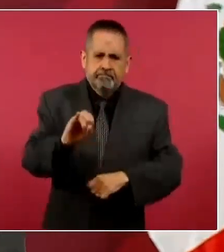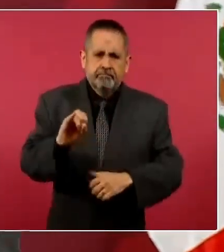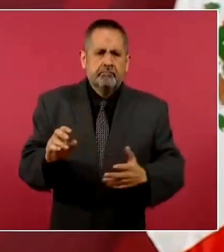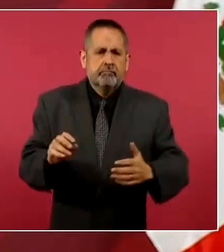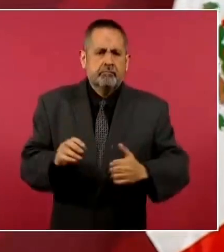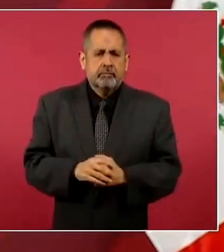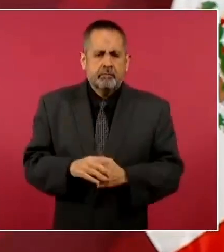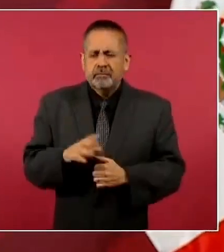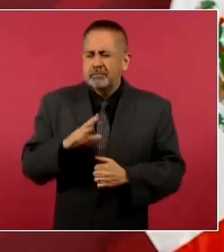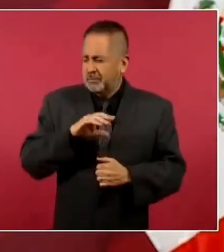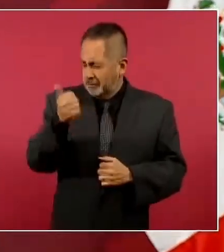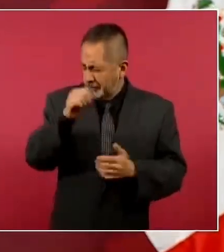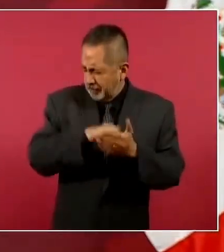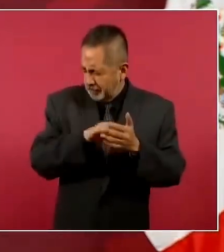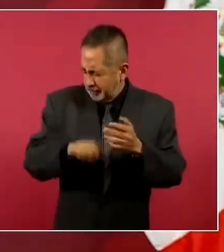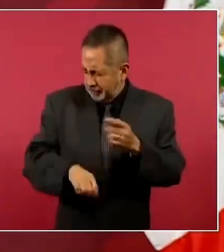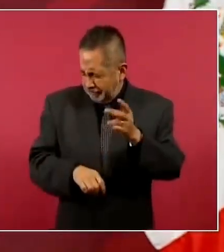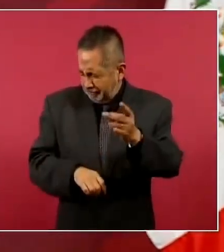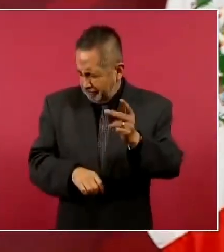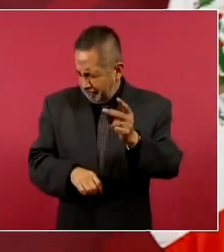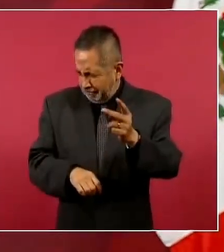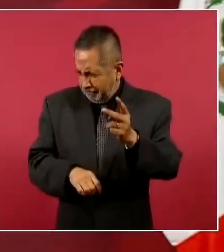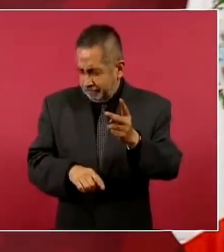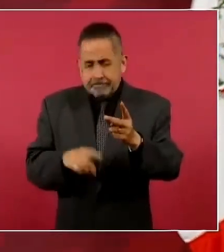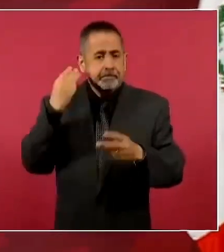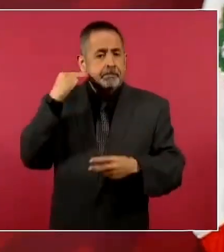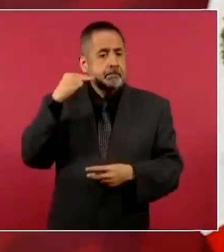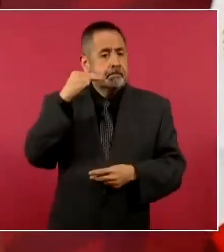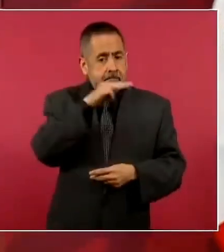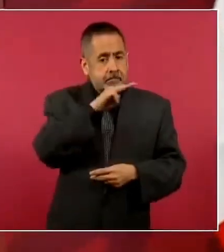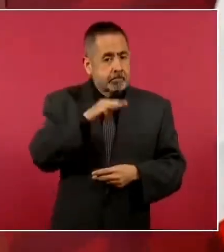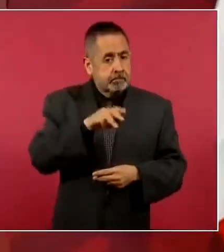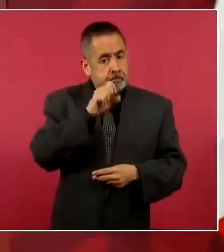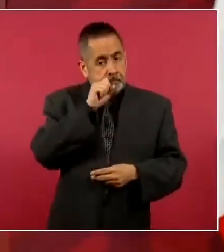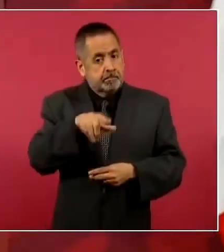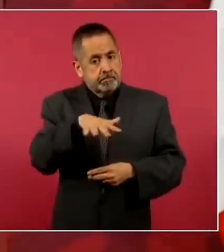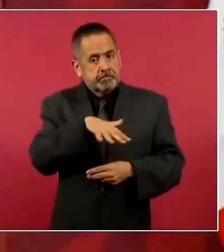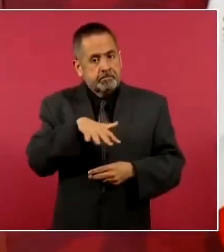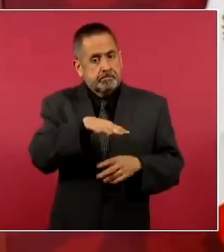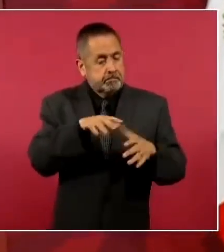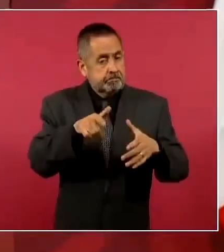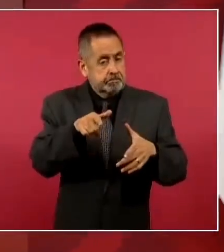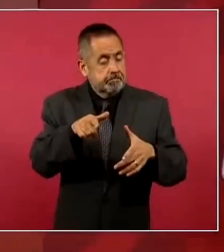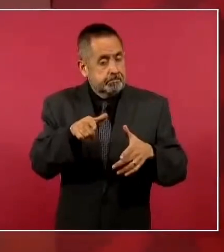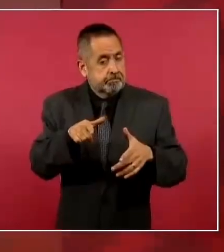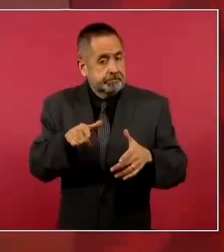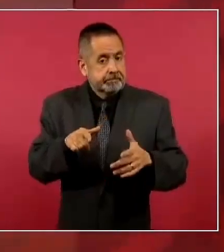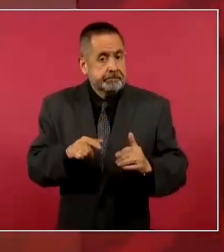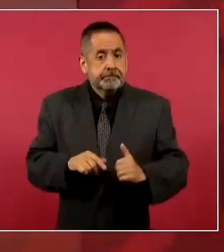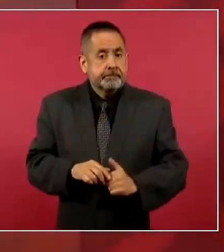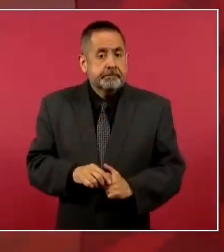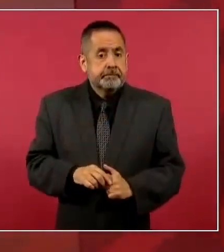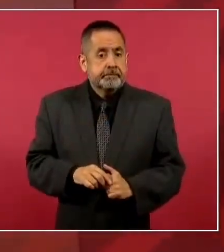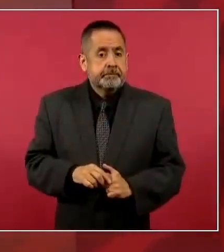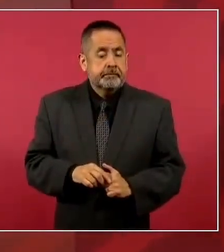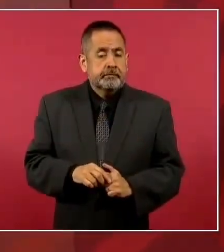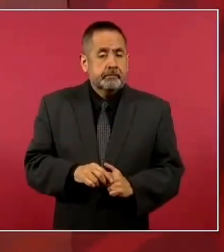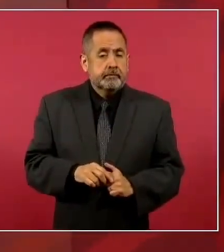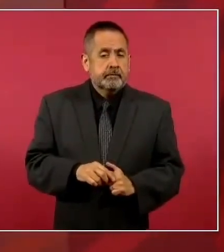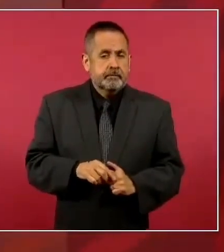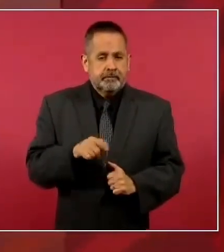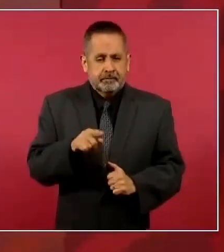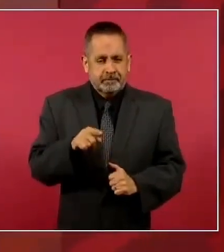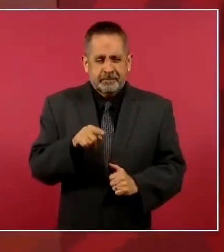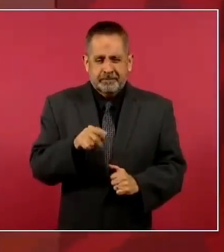Hay otro, por ejemplo, en Michoacán, en la